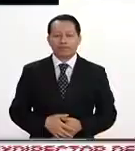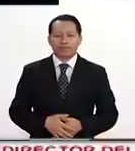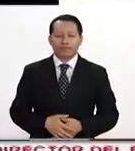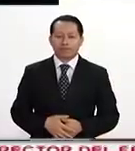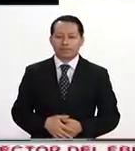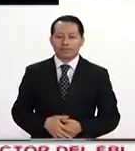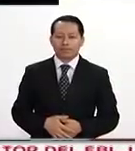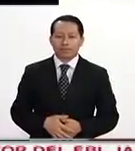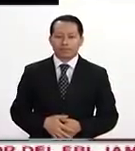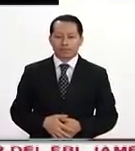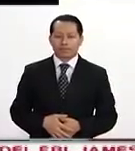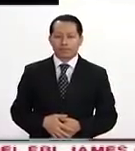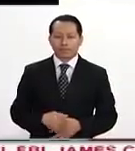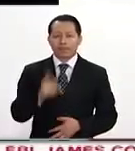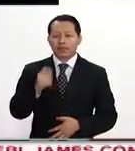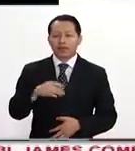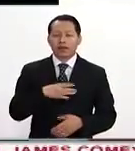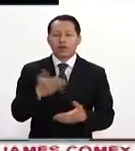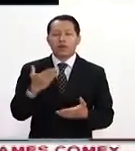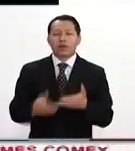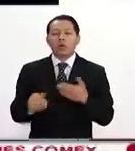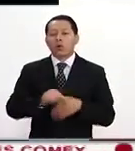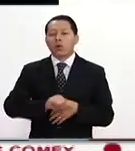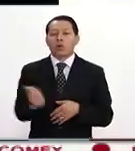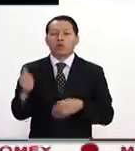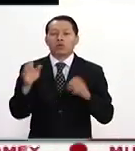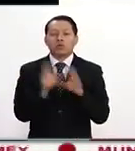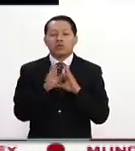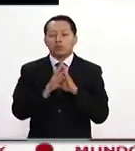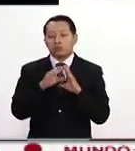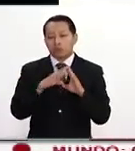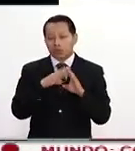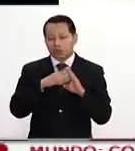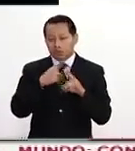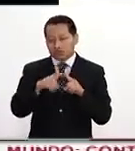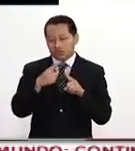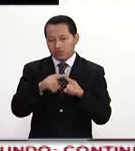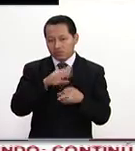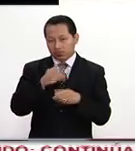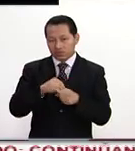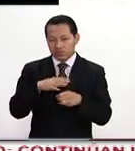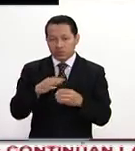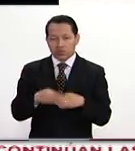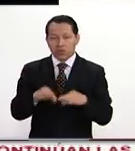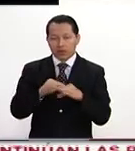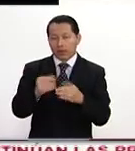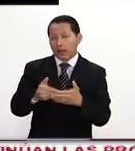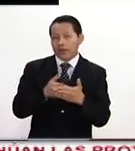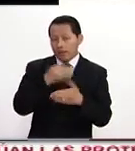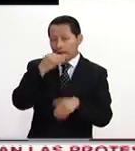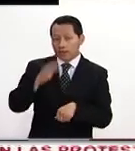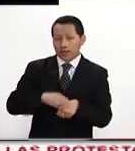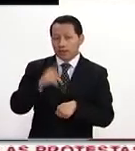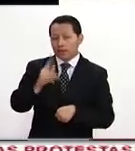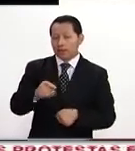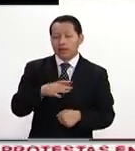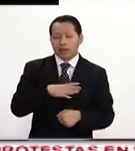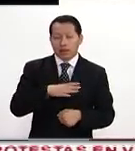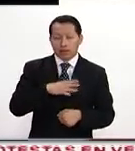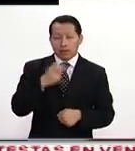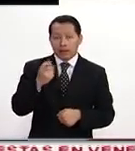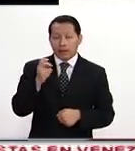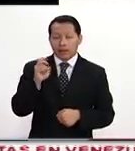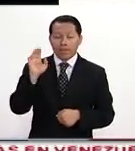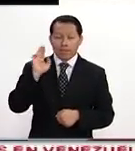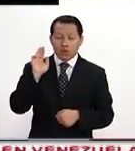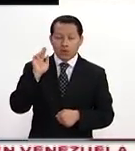Así las distintas voces, pero vamos a escuchar otra, otra que pues ha vivido de manera muy importante. Antes les recuerdo que precisamente este mes